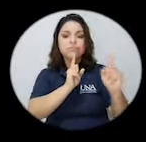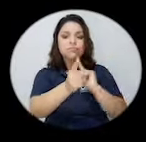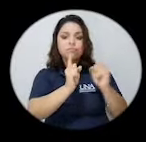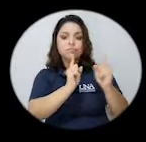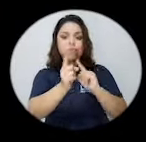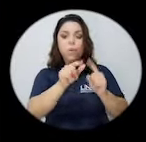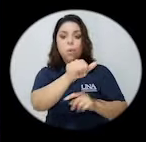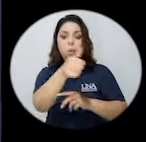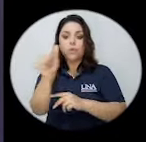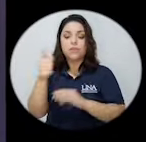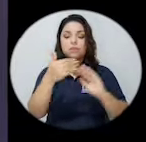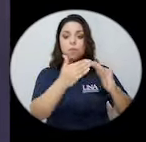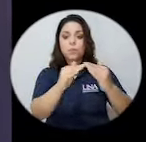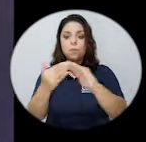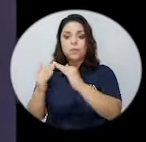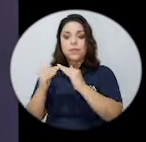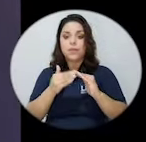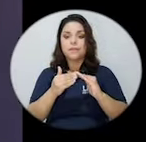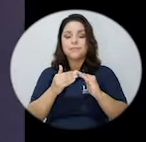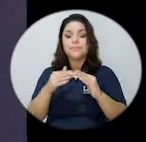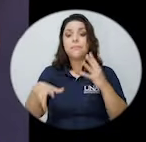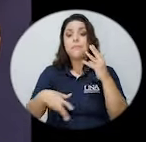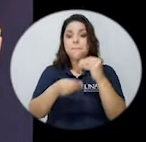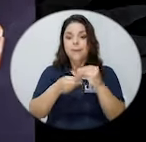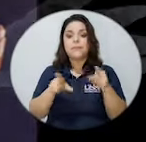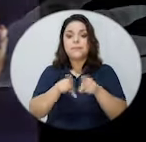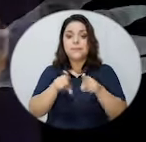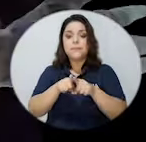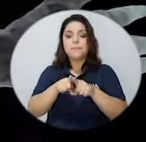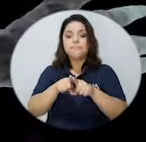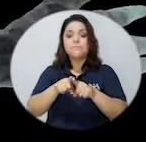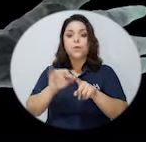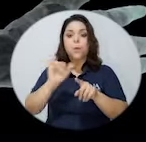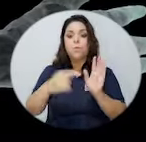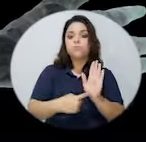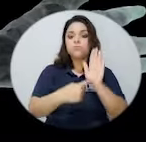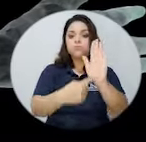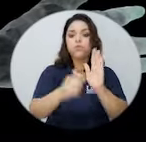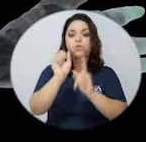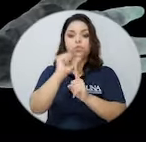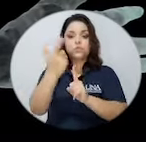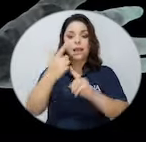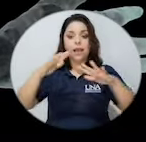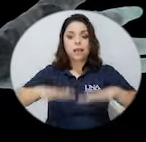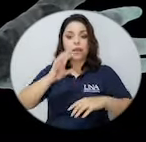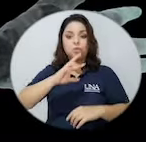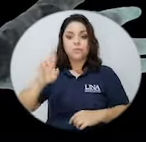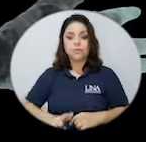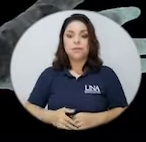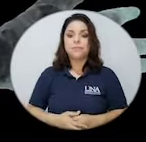con otras comunidades, aparte también como la proyección social en Costa Rica.